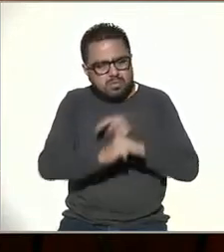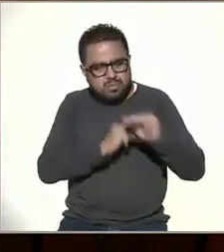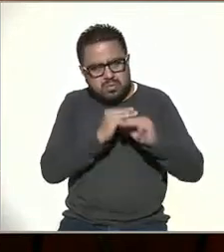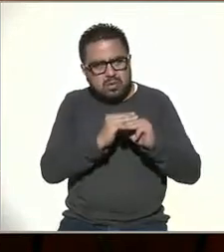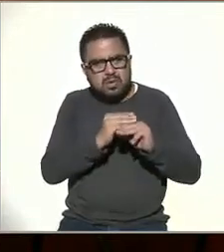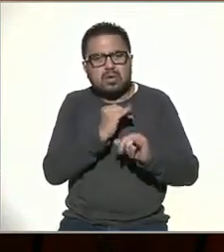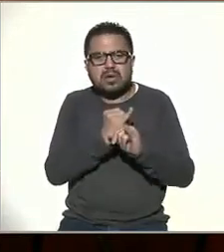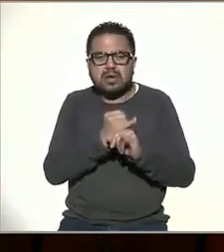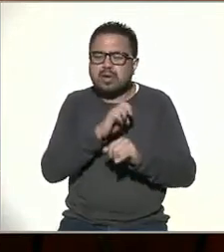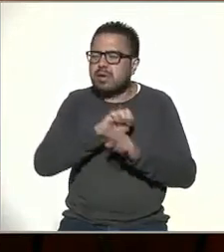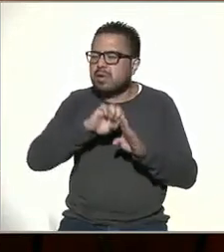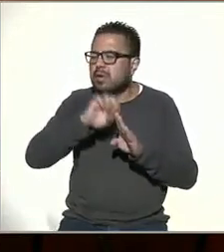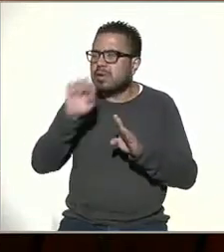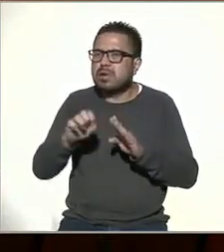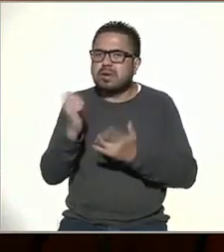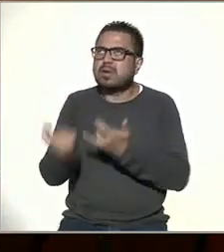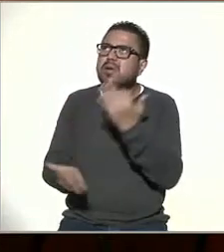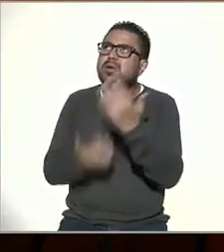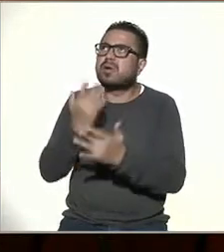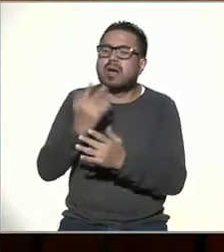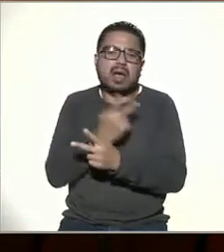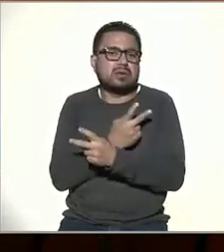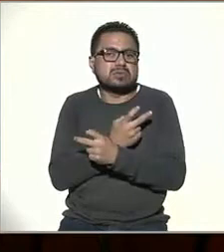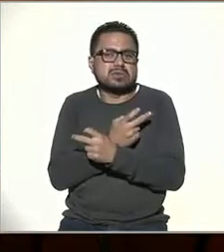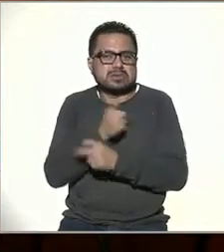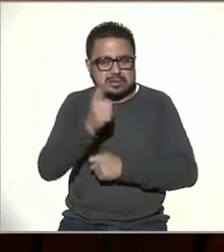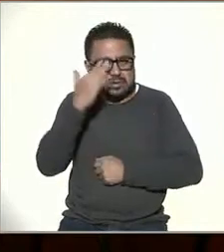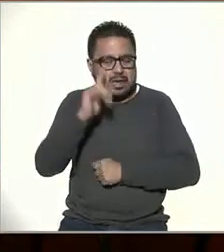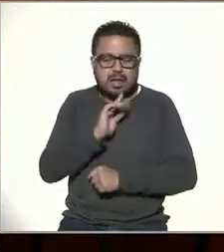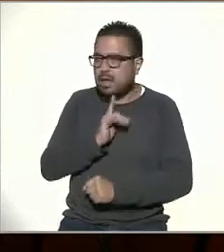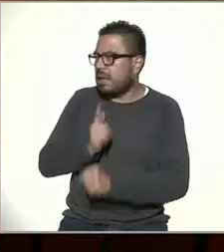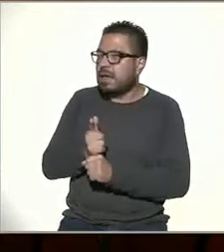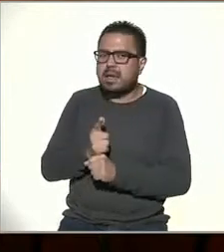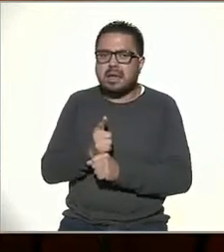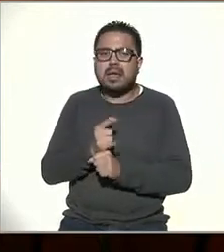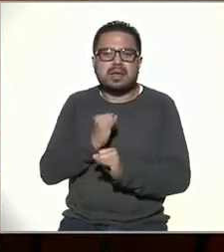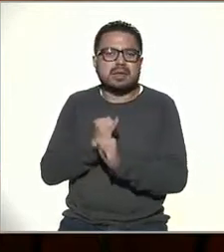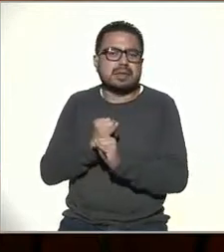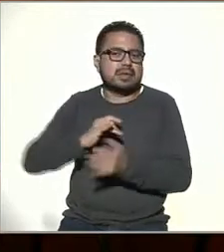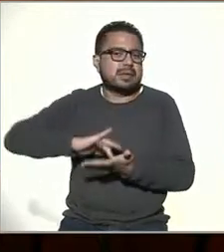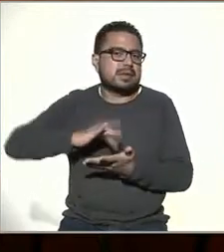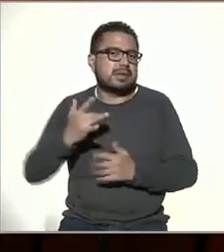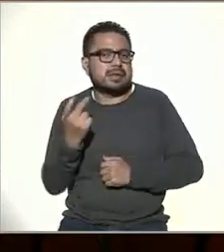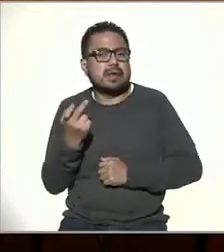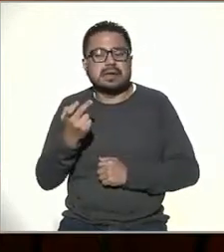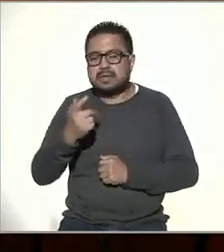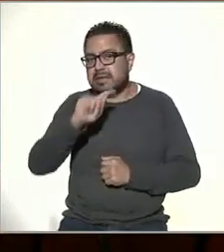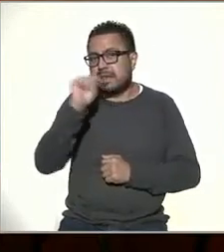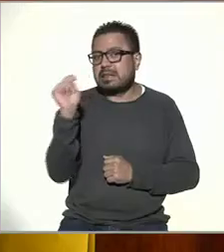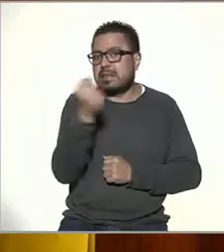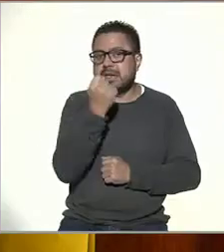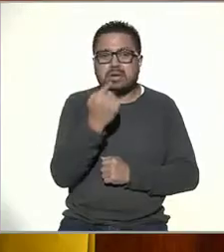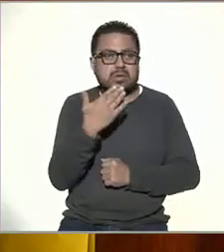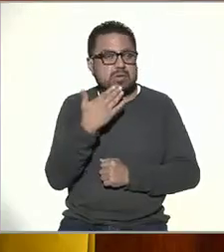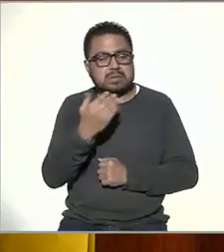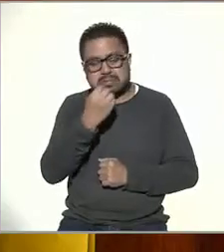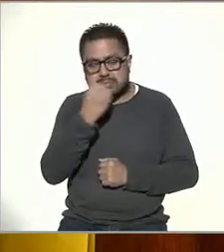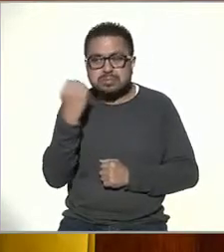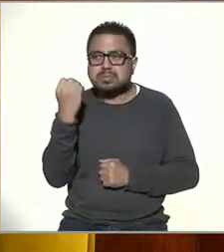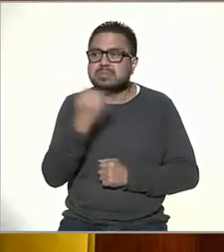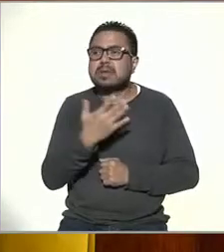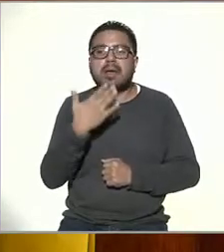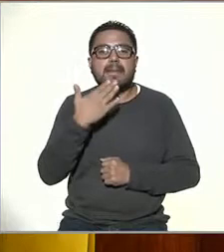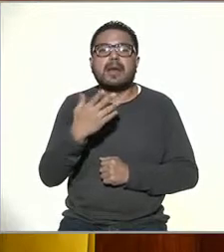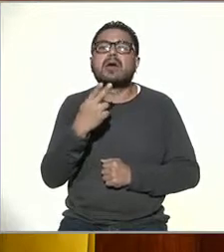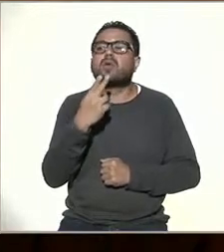incendio en Australia, hoy lo sabemos, en dos segundos en Internet, ¿no? Entonces, creo que es una herramienta increíble y bien